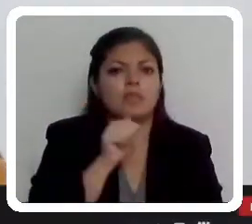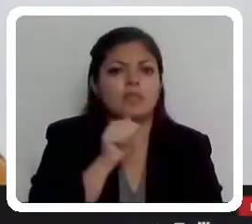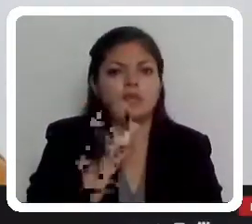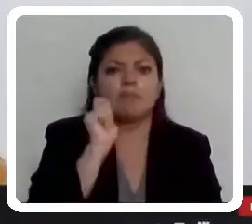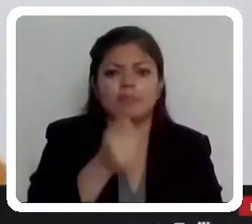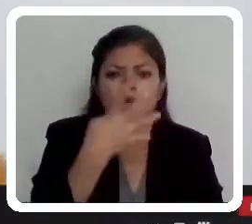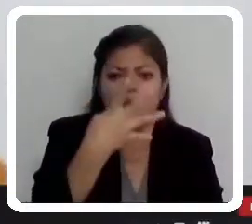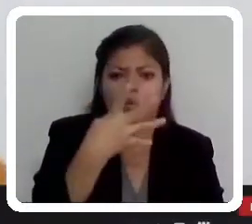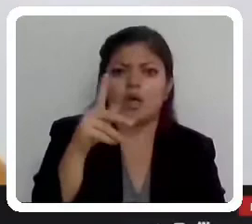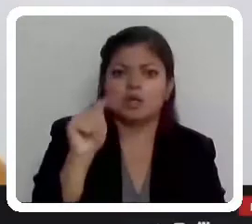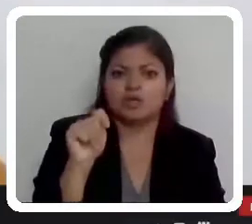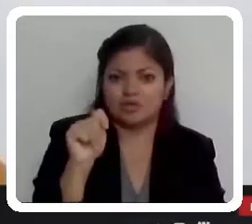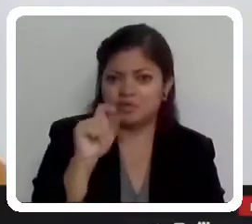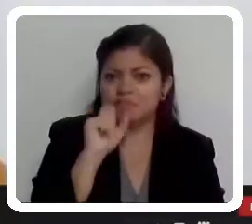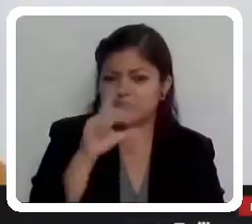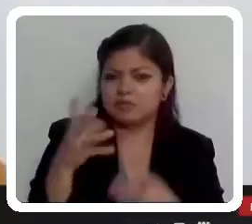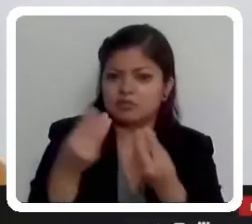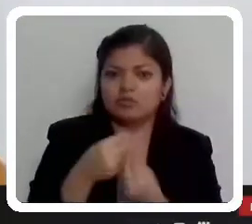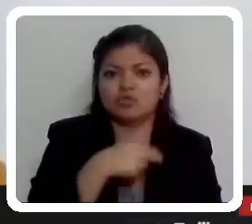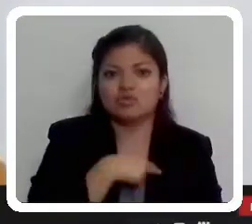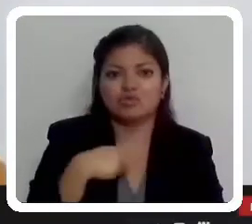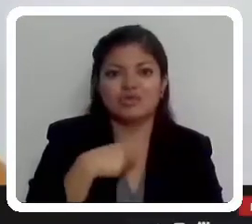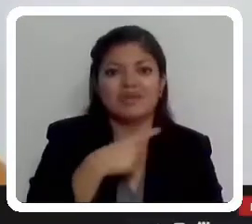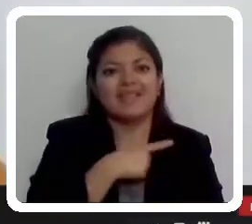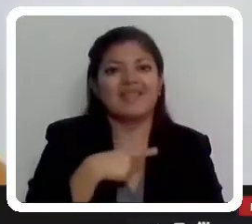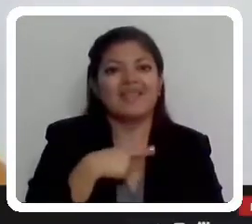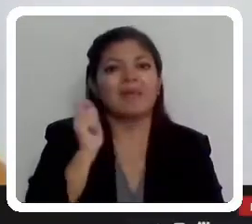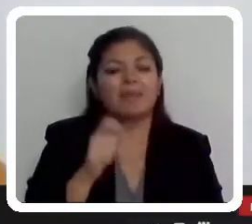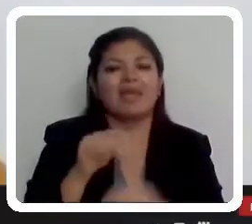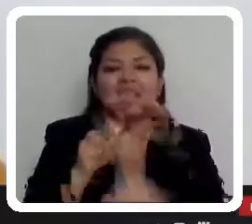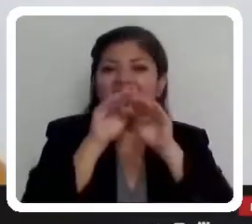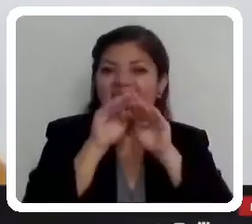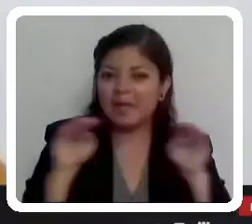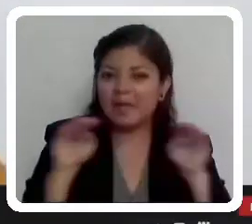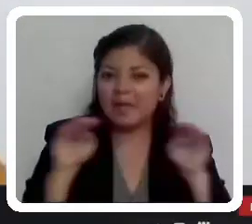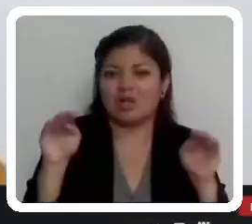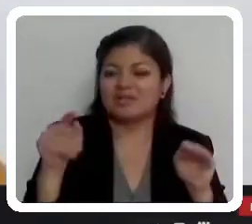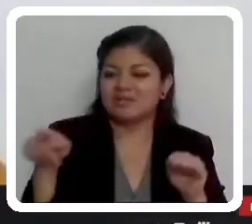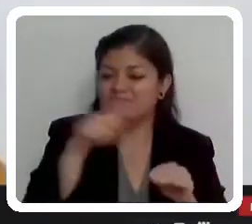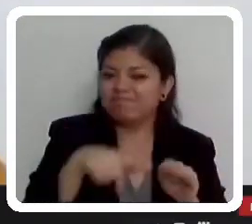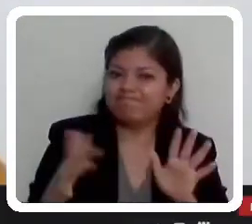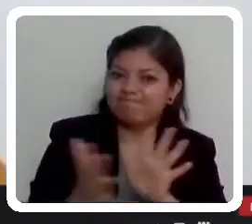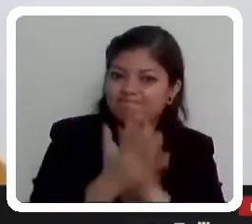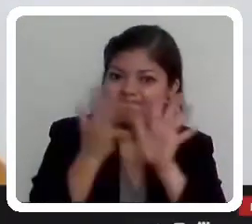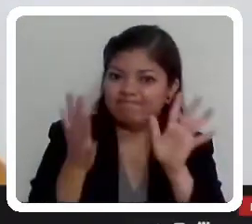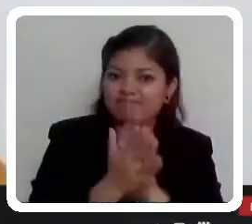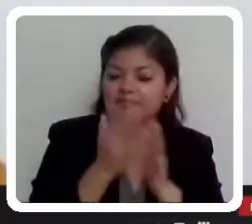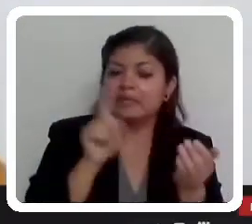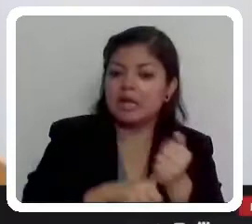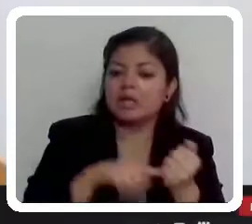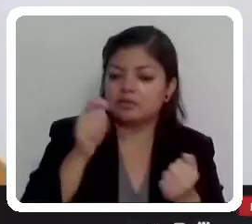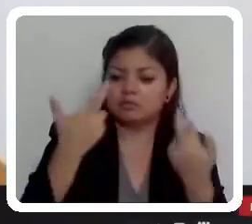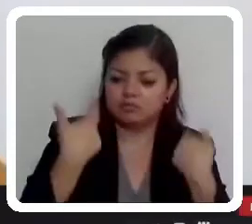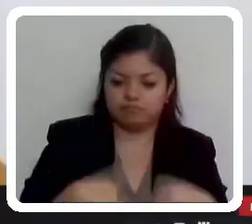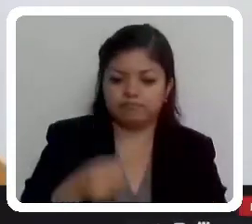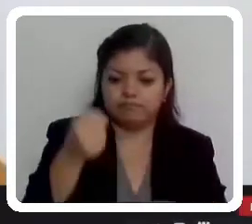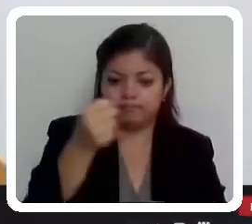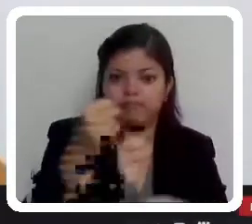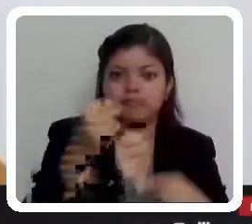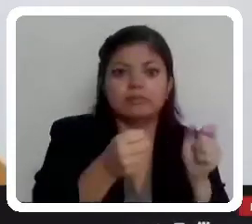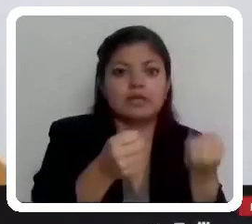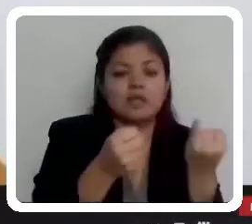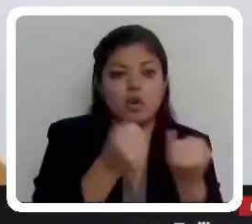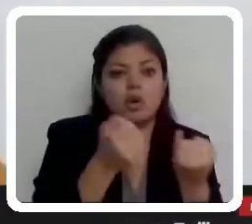transformación hemos dicho que tenemos que llevar la democracia participativa, la democracia representativa a la democracia participativa,